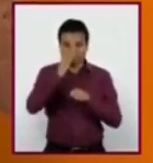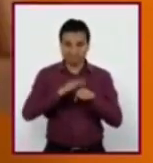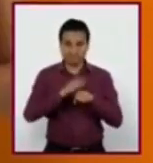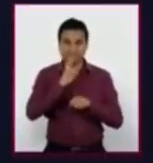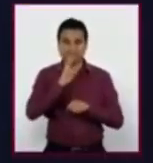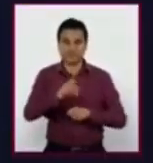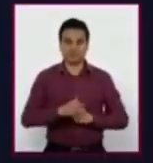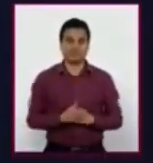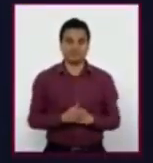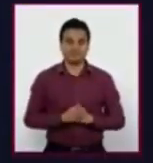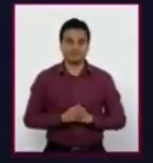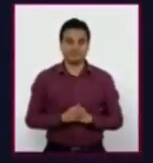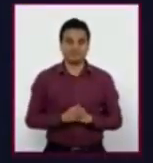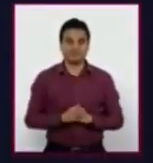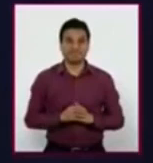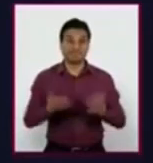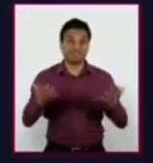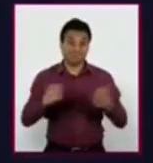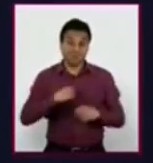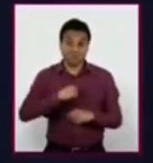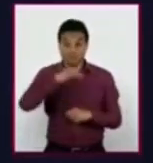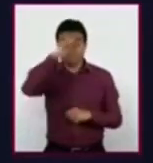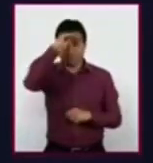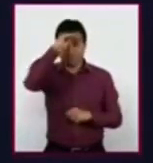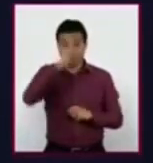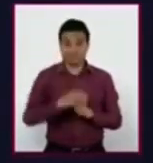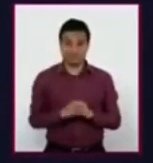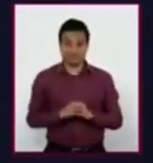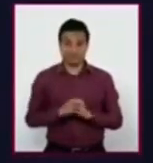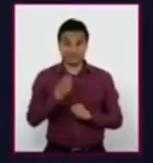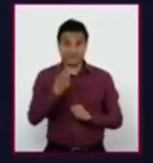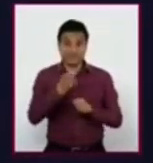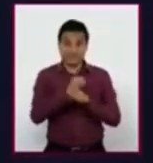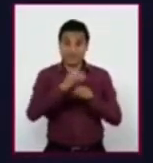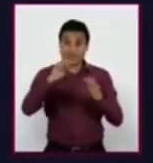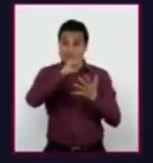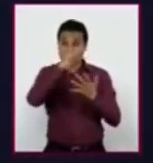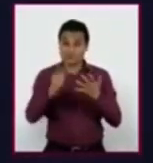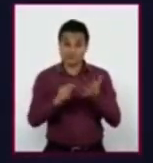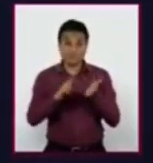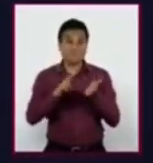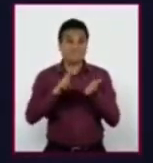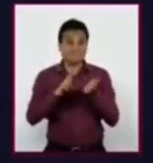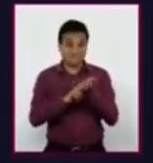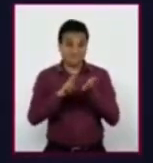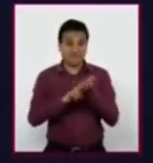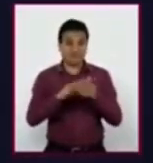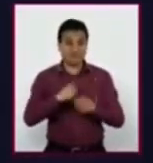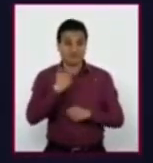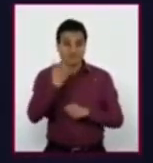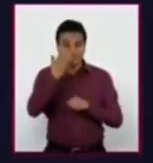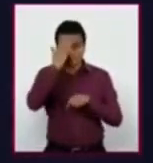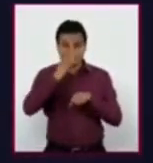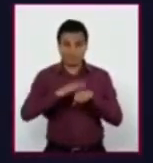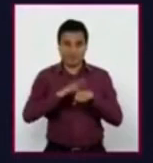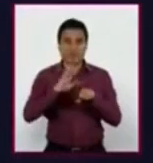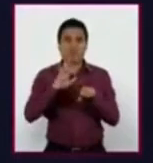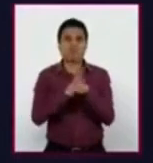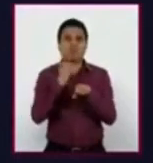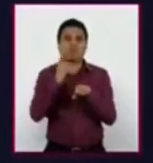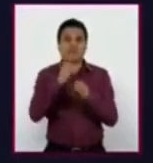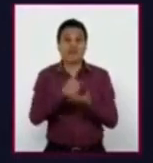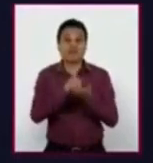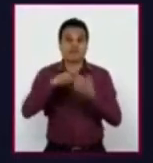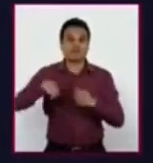conocimientos. Personalmente, considero que uso una información valiosa y que deseo tener siempre presente, ya que nos ayuda